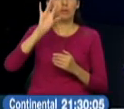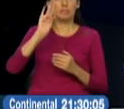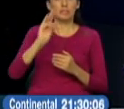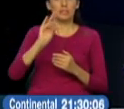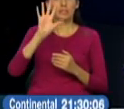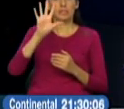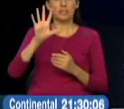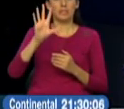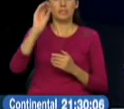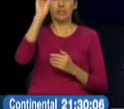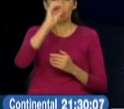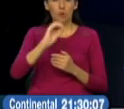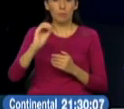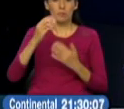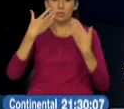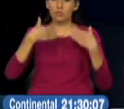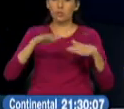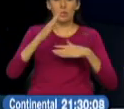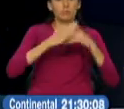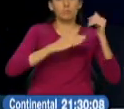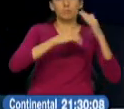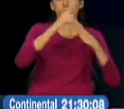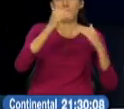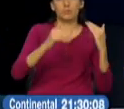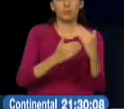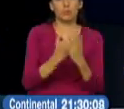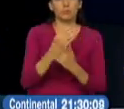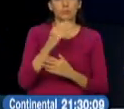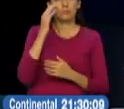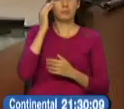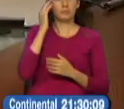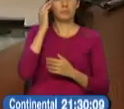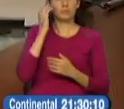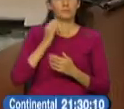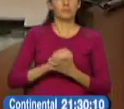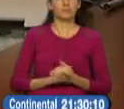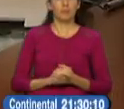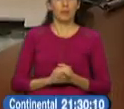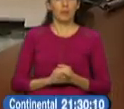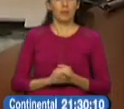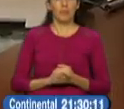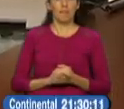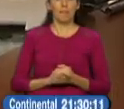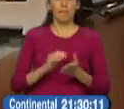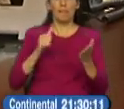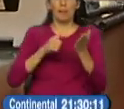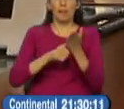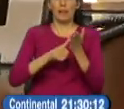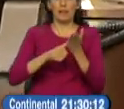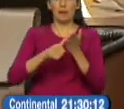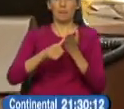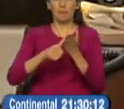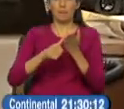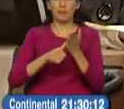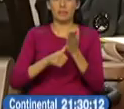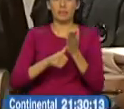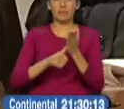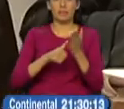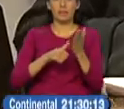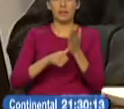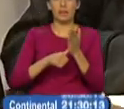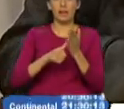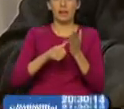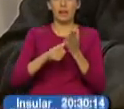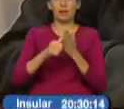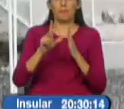de déficit de vivienda provocado por el sismo. La ministra de Desarrollo Urbano y Vivienda Catiusca Miranda nos